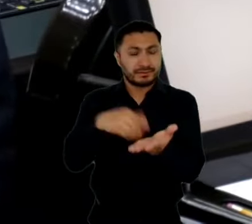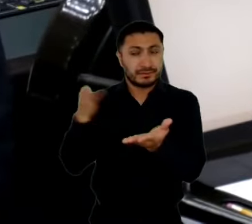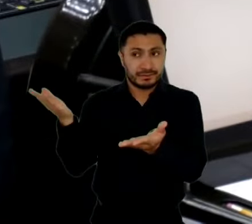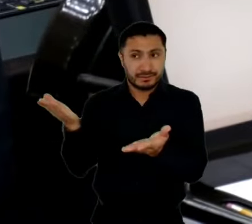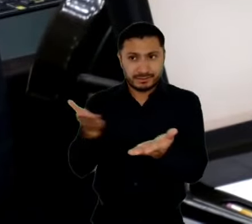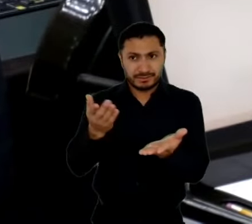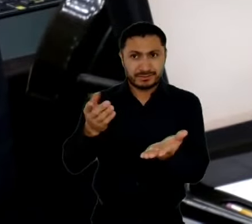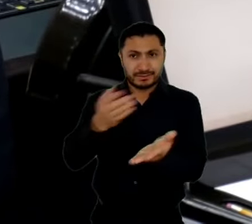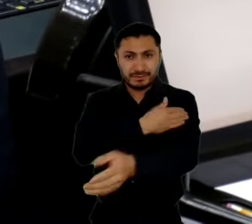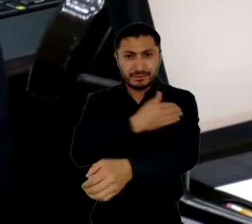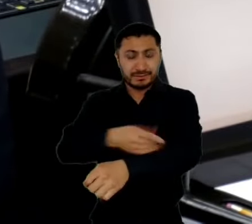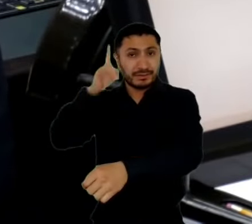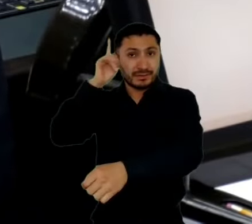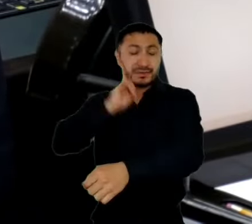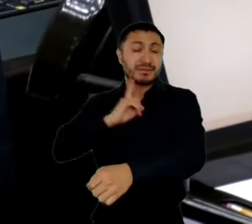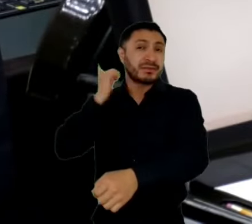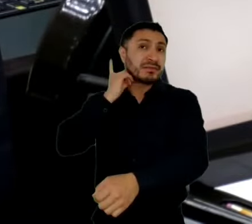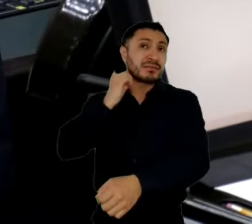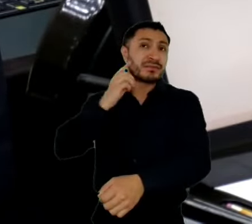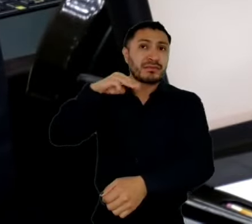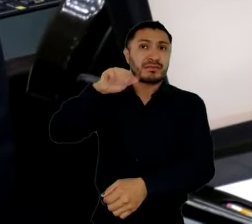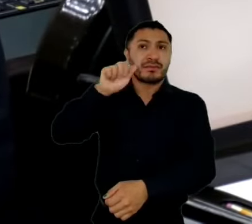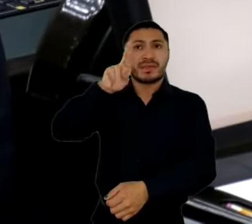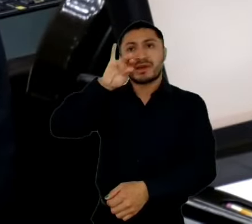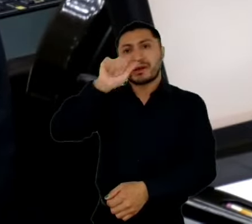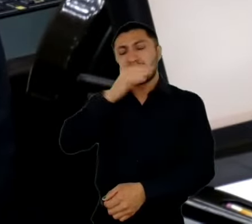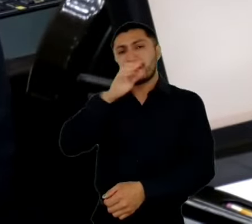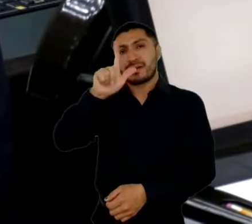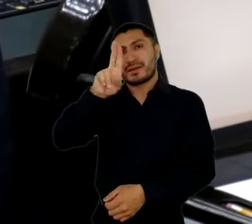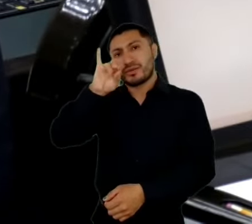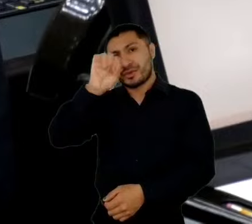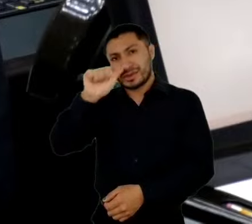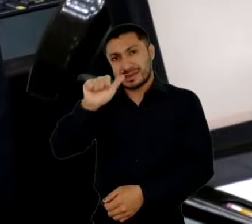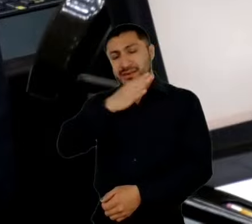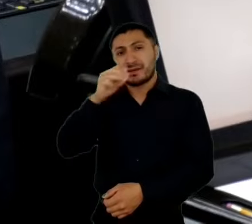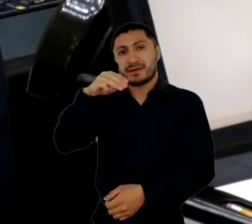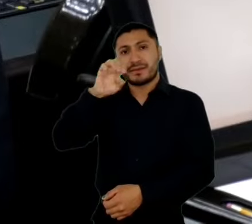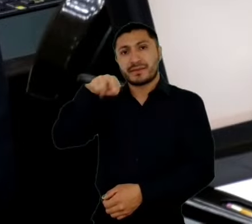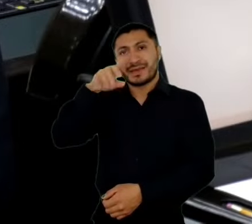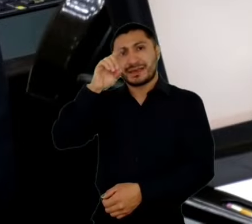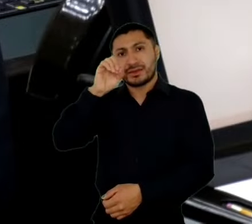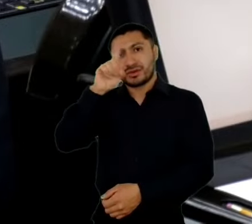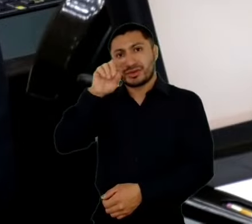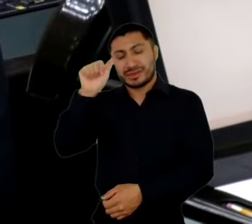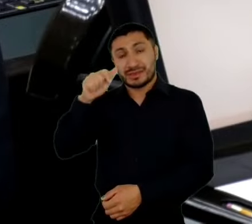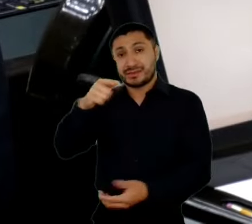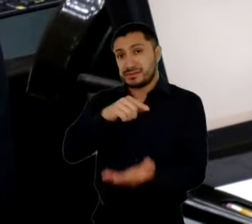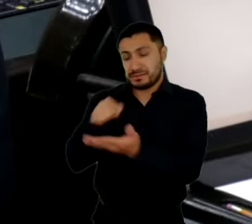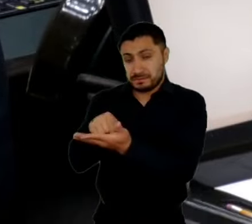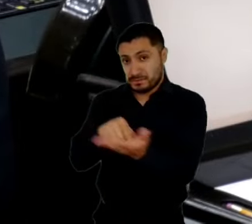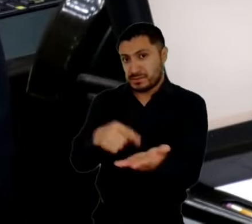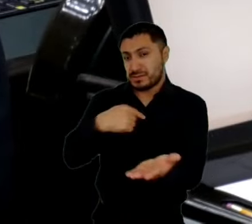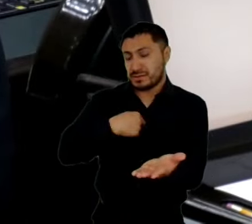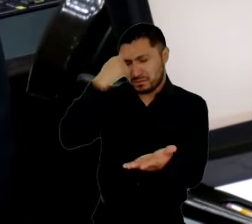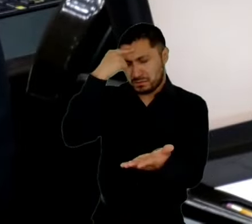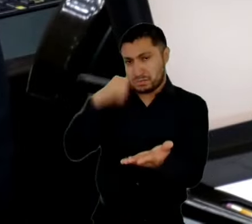nuestra compañera diputada María Luisa Mendoza. Creo que es una iniciativa muy pertinente.